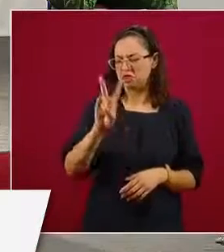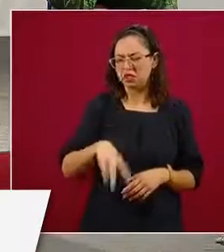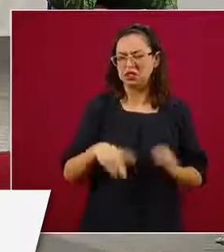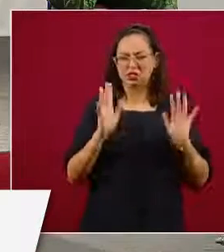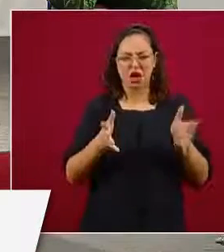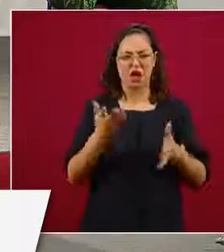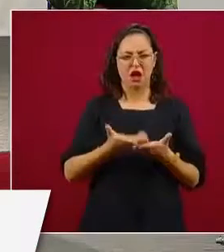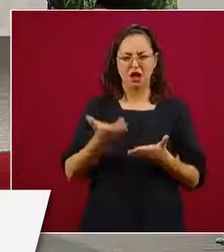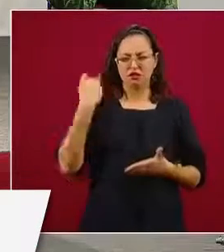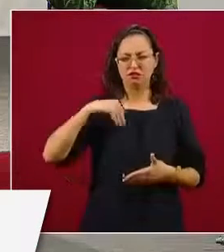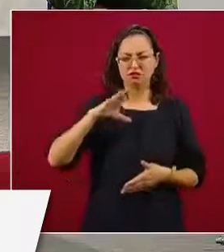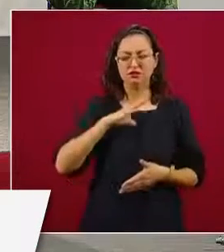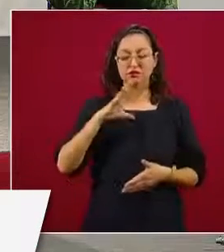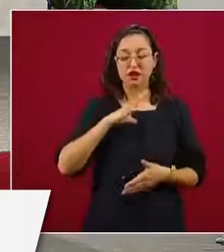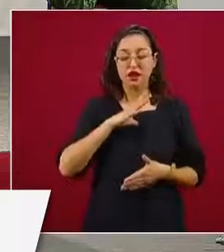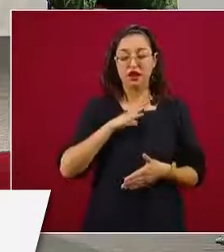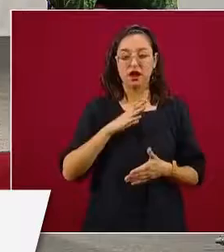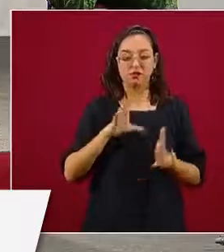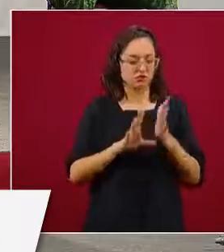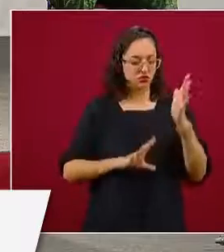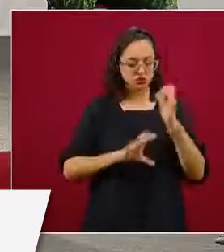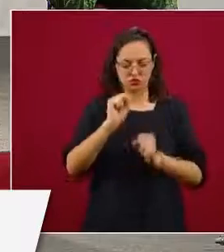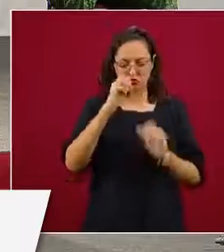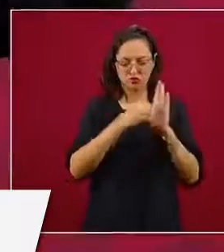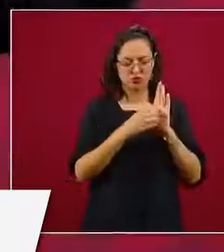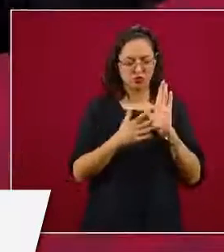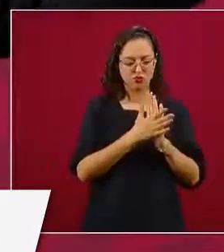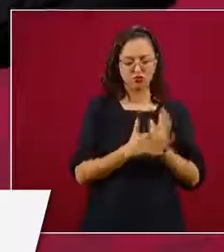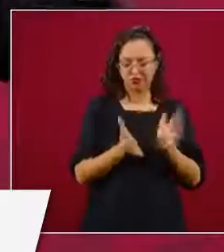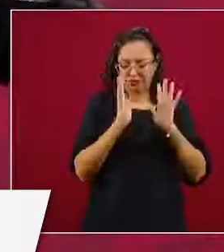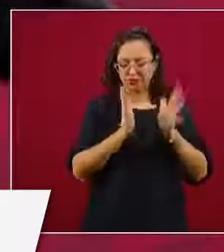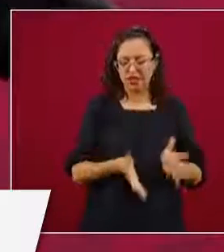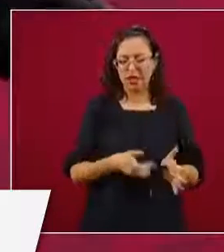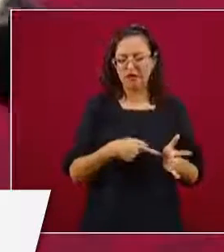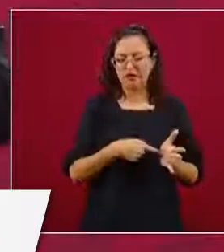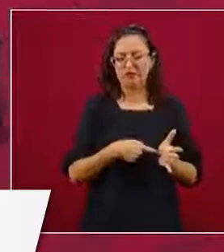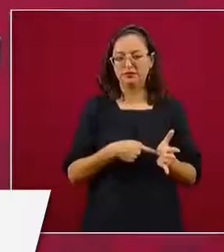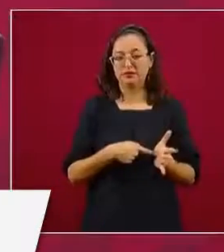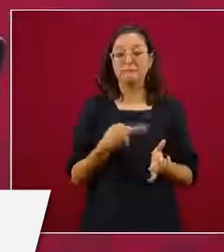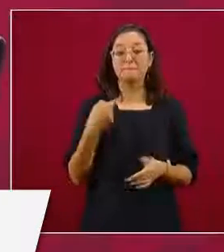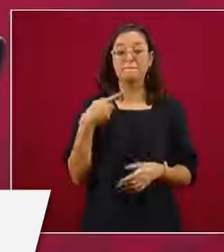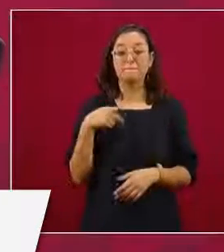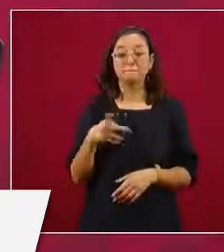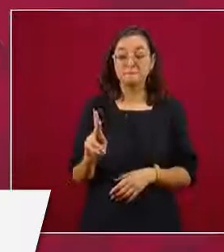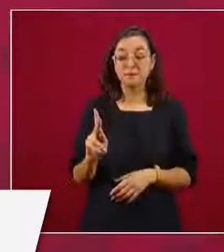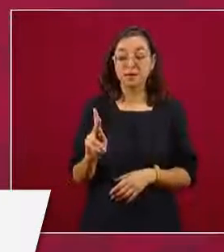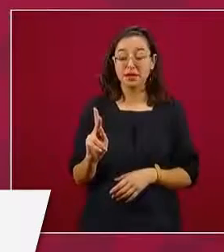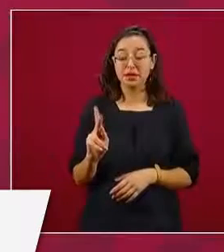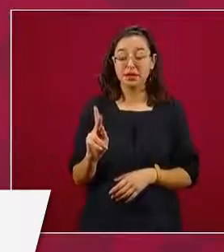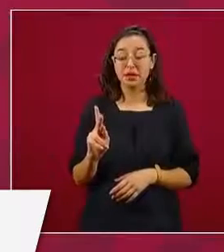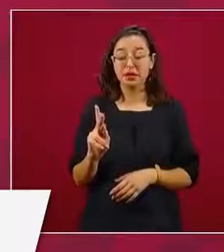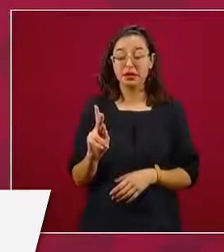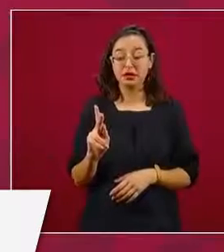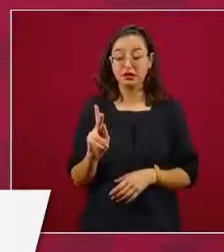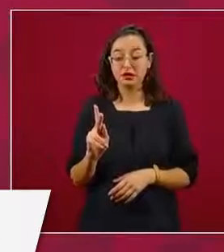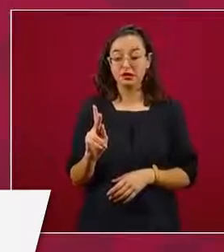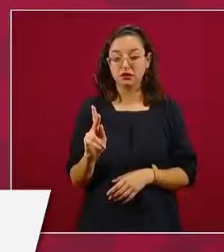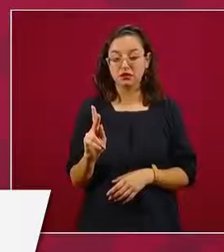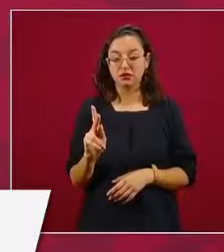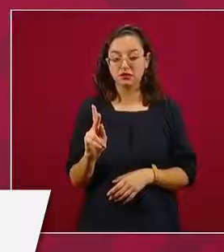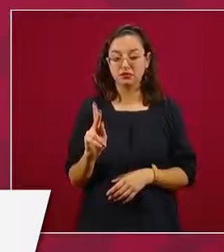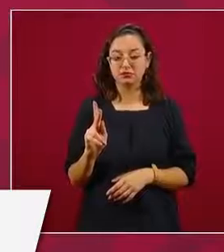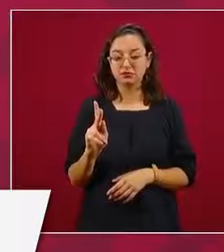ya se elevó a rango constitucional lo de la pensión, pero esto termina de